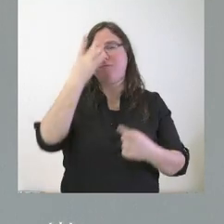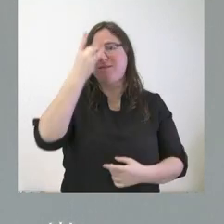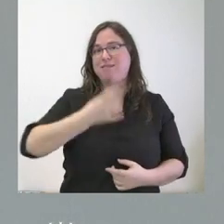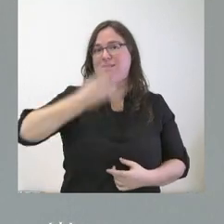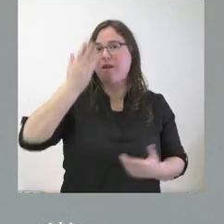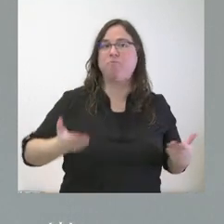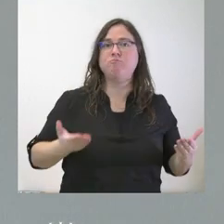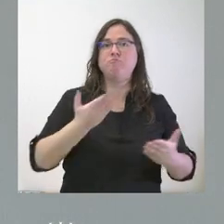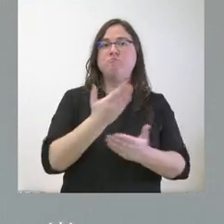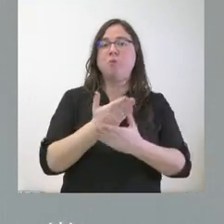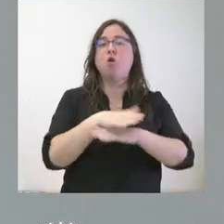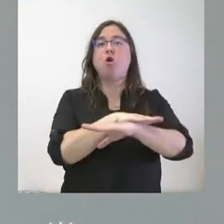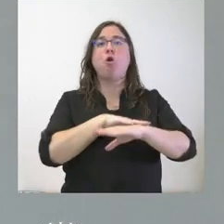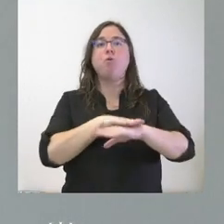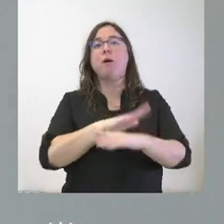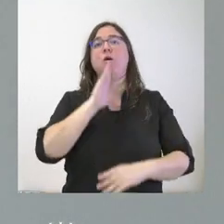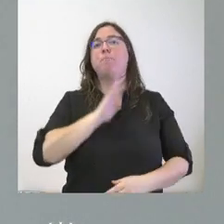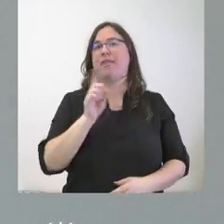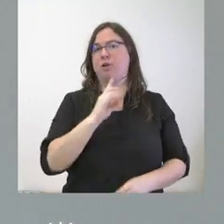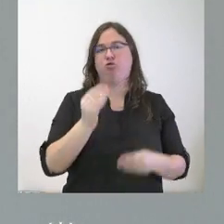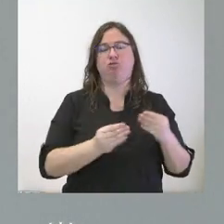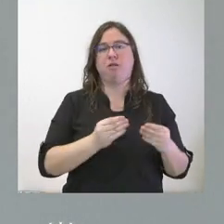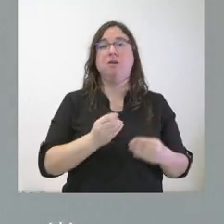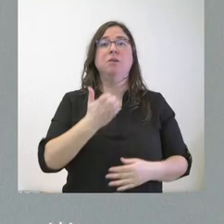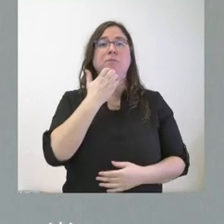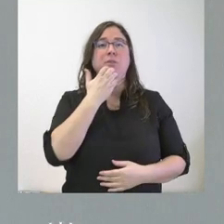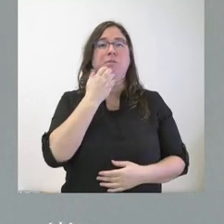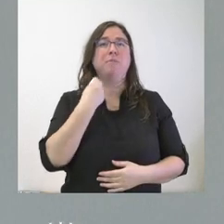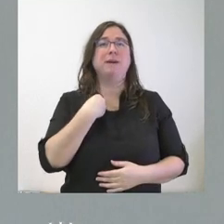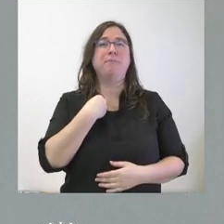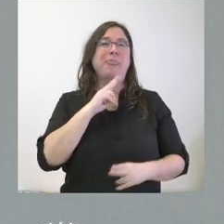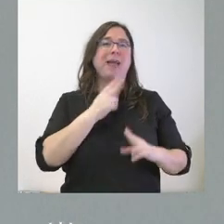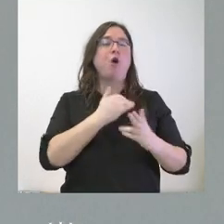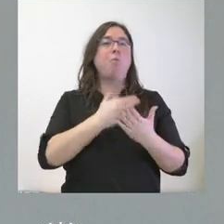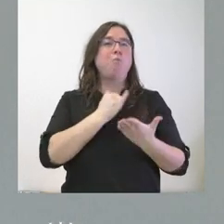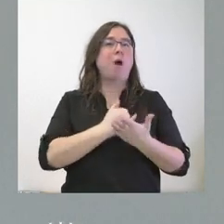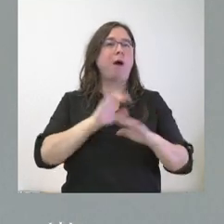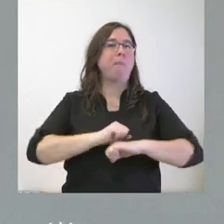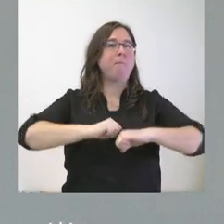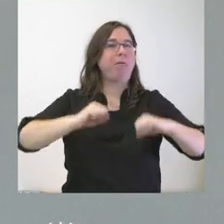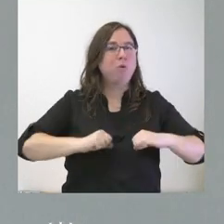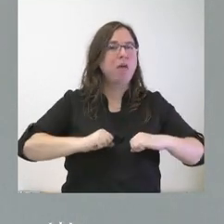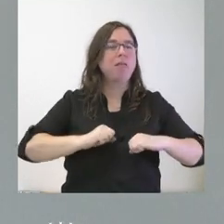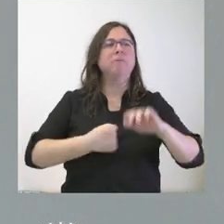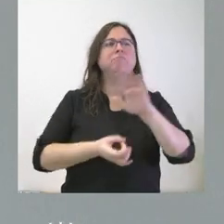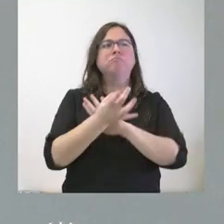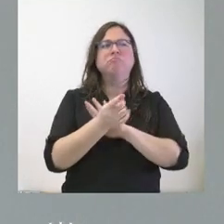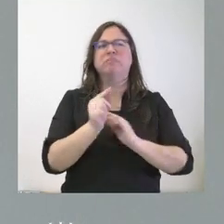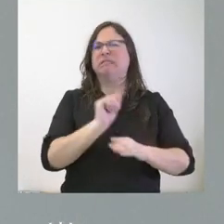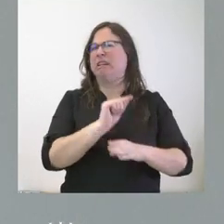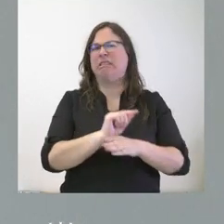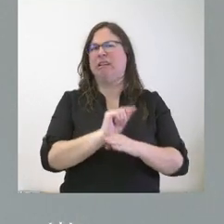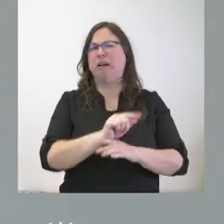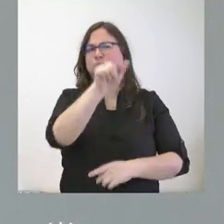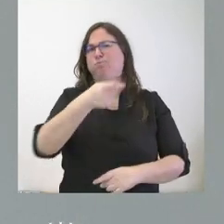planteado por el Gobierno parece que no se van a llevar a cabo, como esa prueba de madurez que tantas críticas había recibido entre los profesionales y